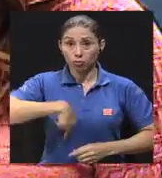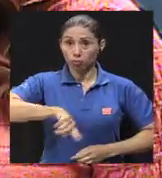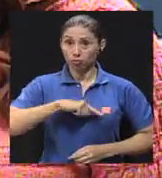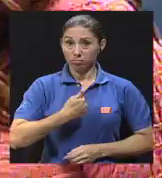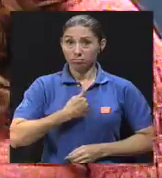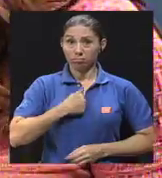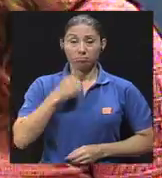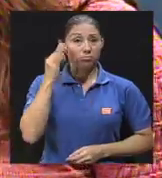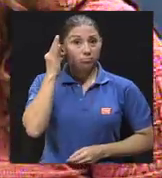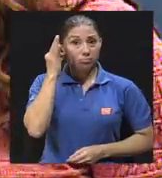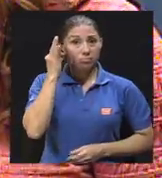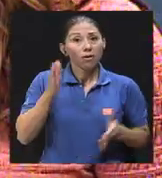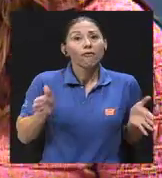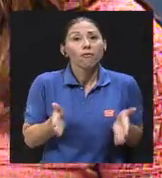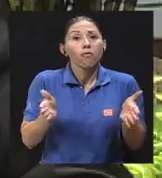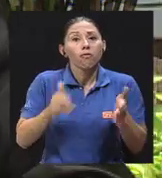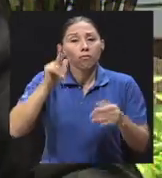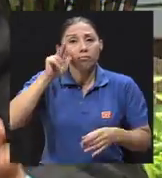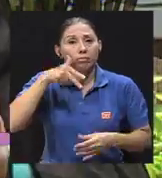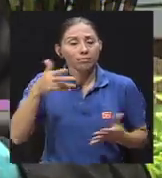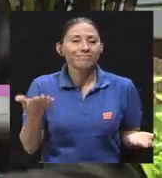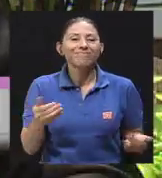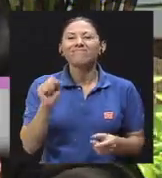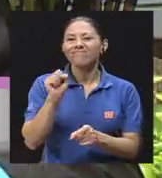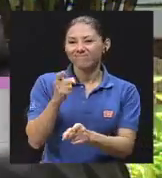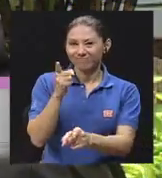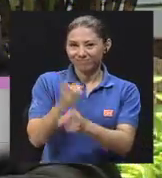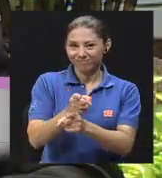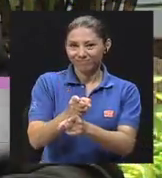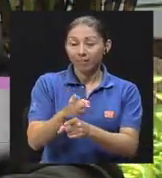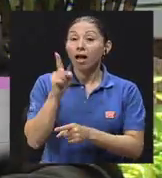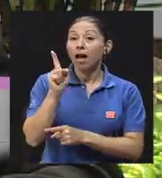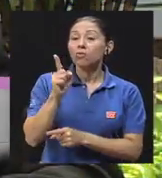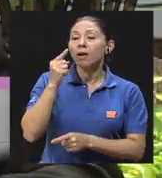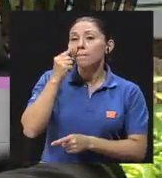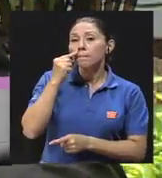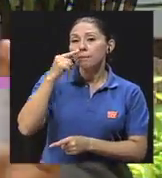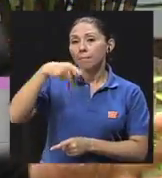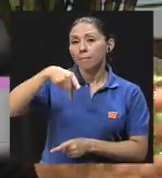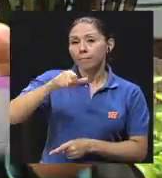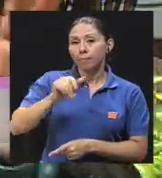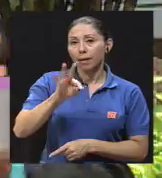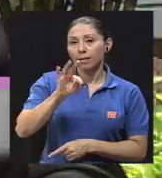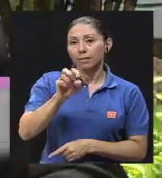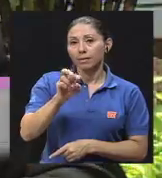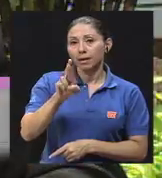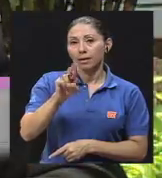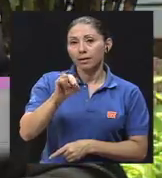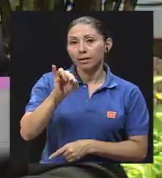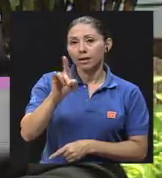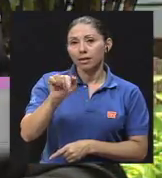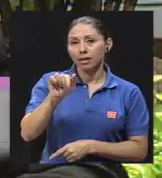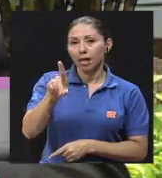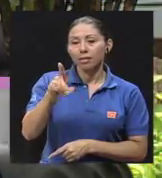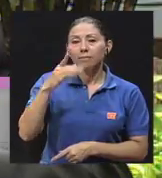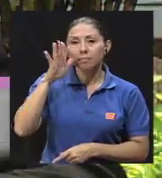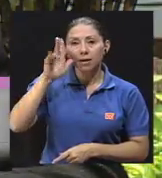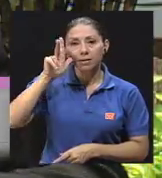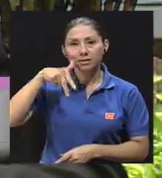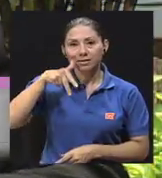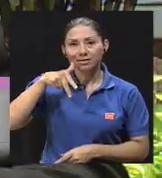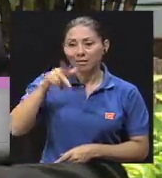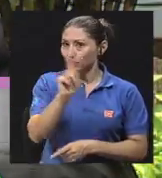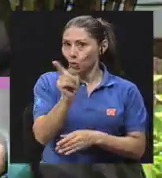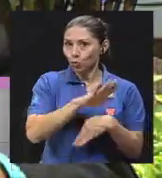fomentamos y somos muy machistas. Exactamente. Hay una paternidad que es machista. No todos tenemos paternidad machista. Pero